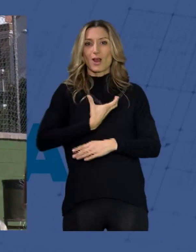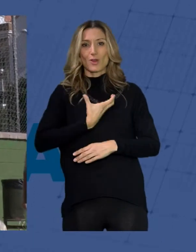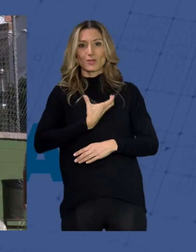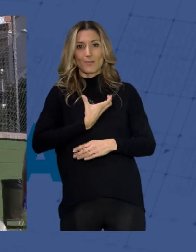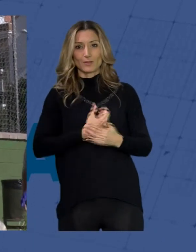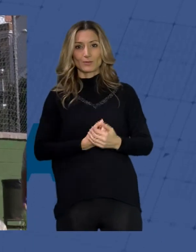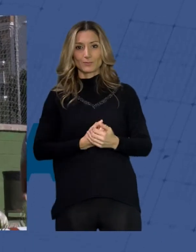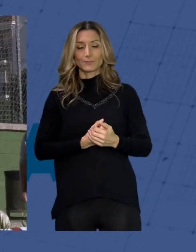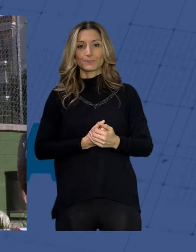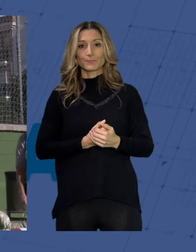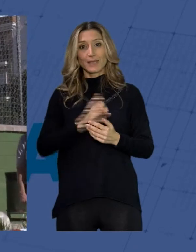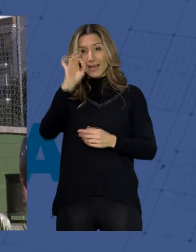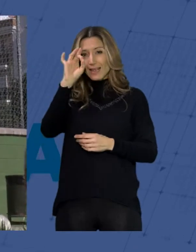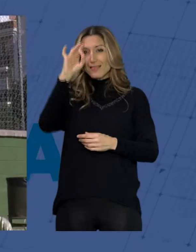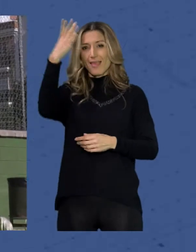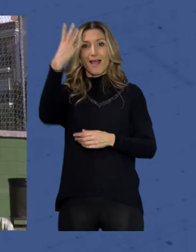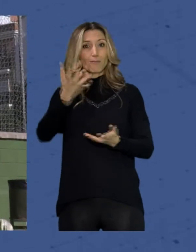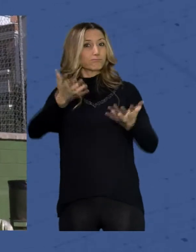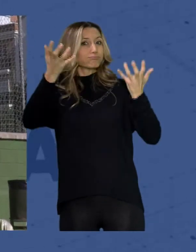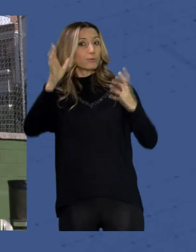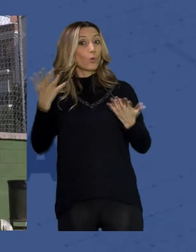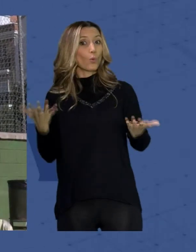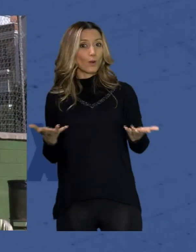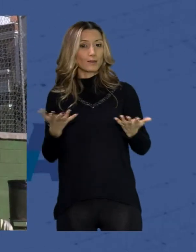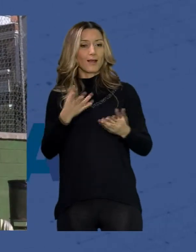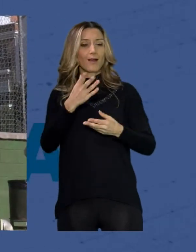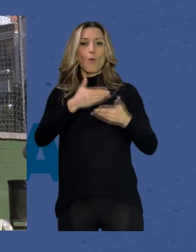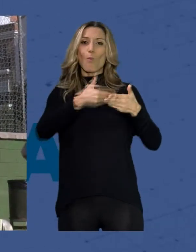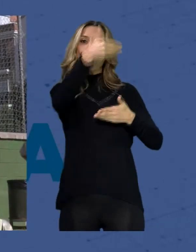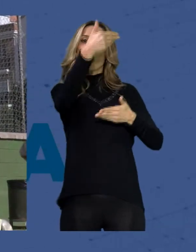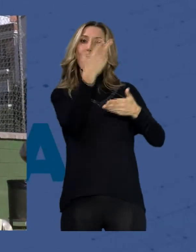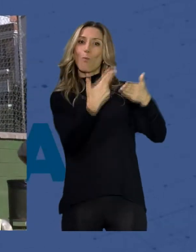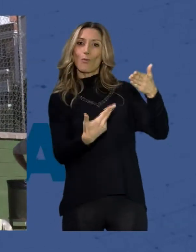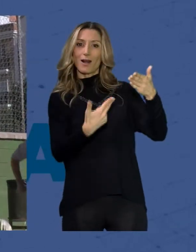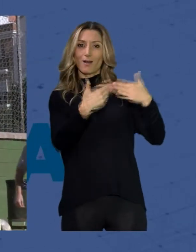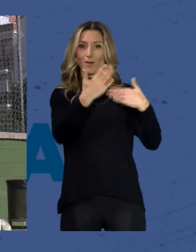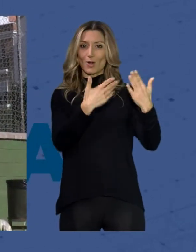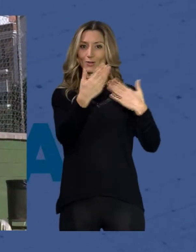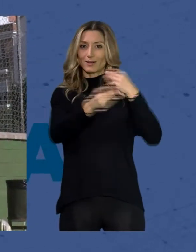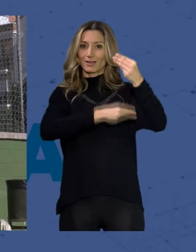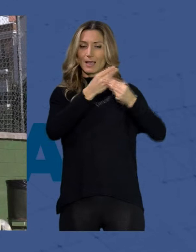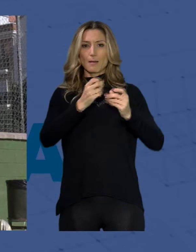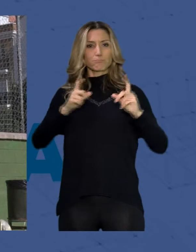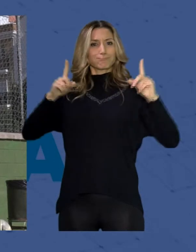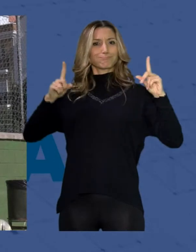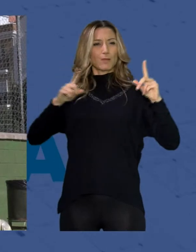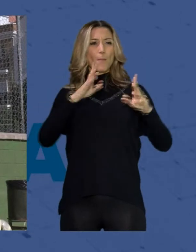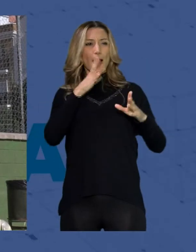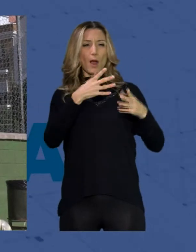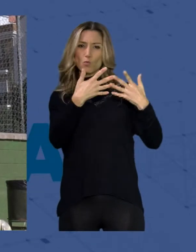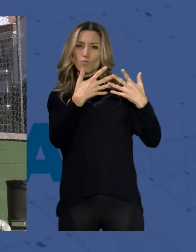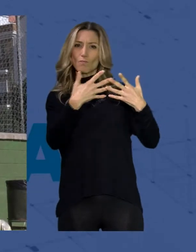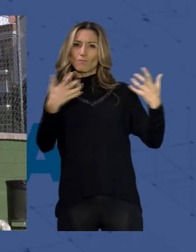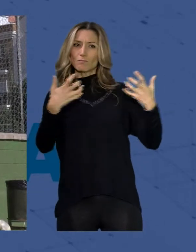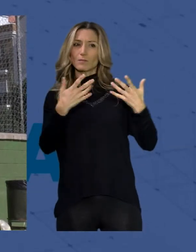y la primera idea la idea ganadora fue hacer un mural representativo y que fuera un mensaje a la ciudad de